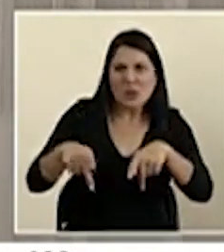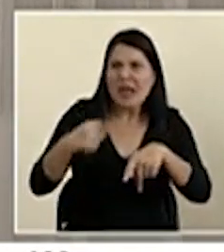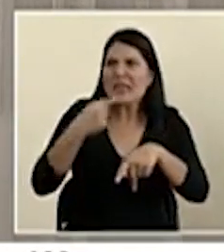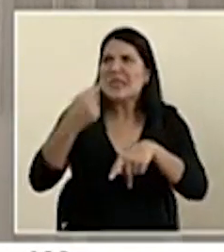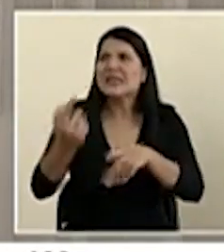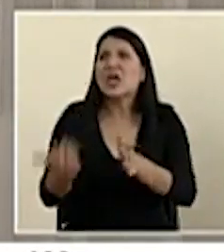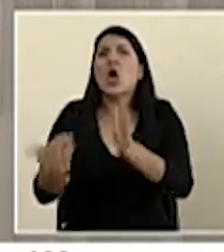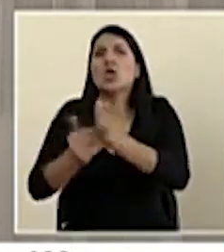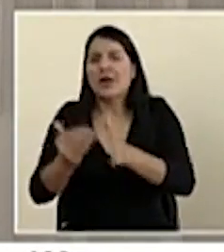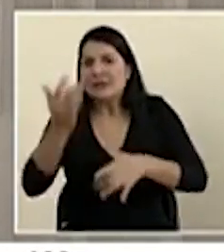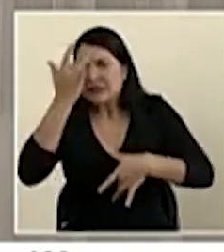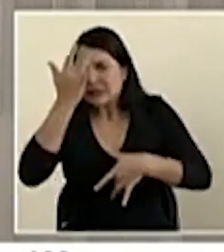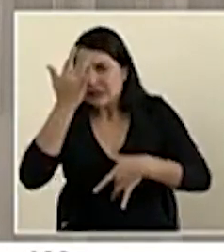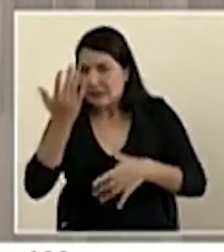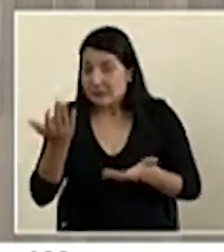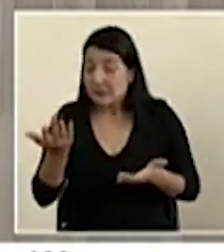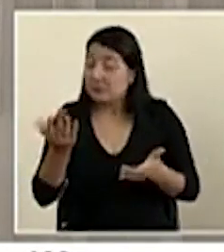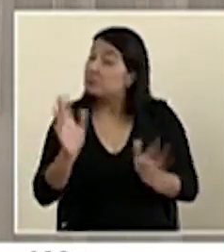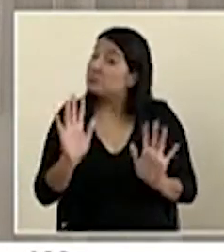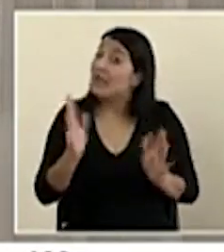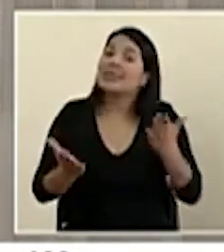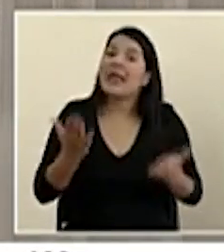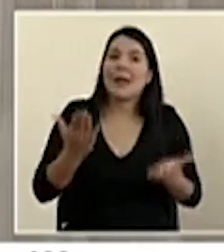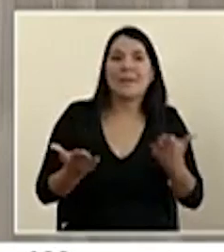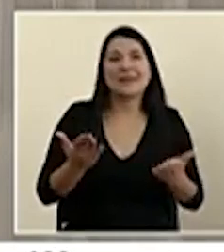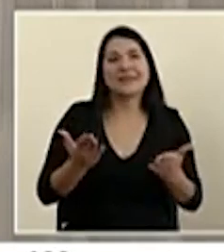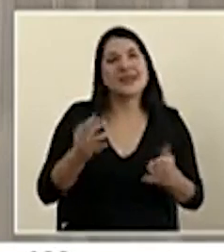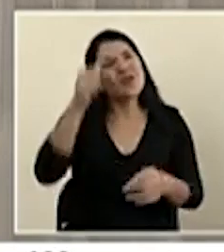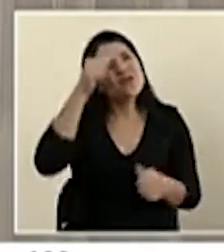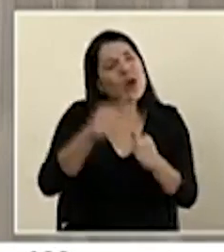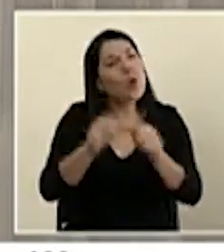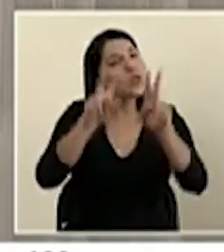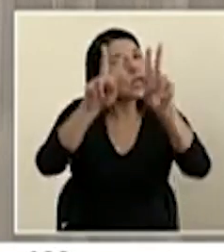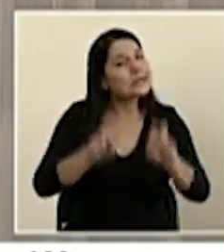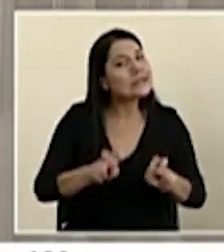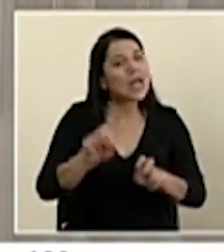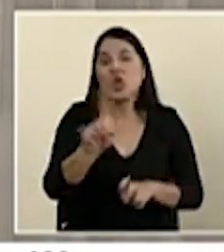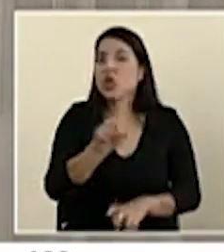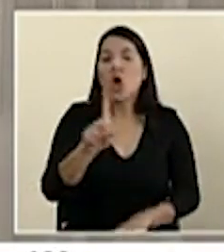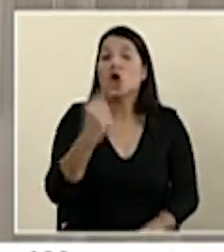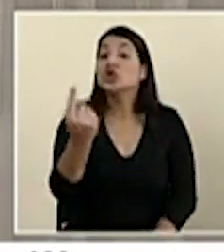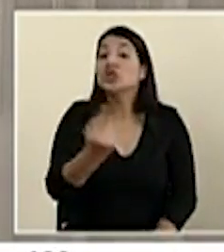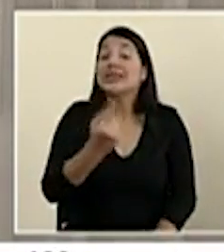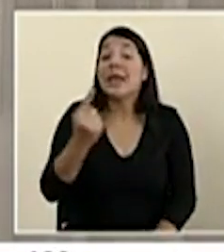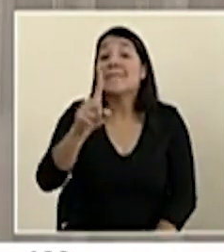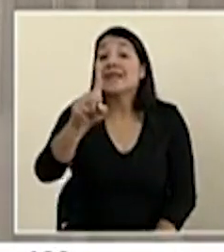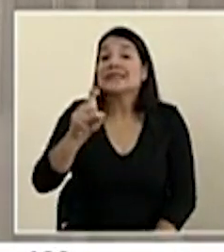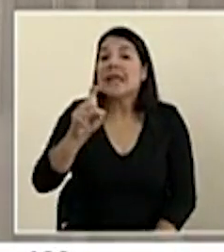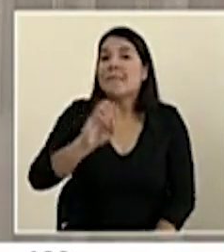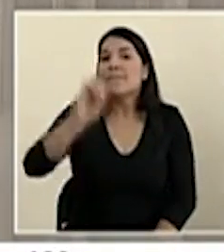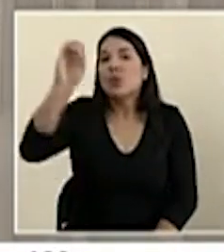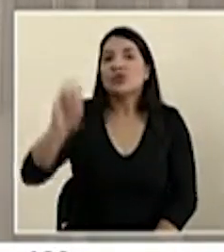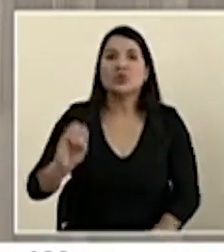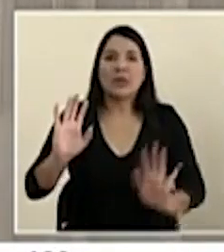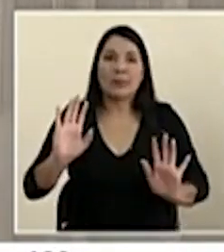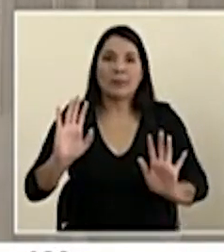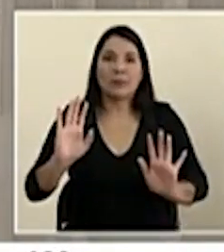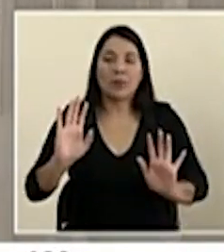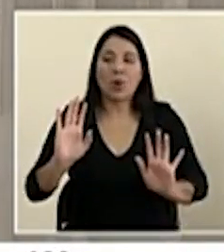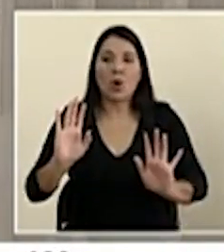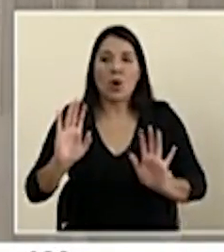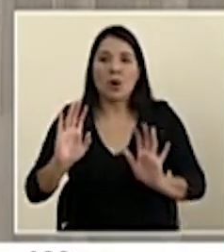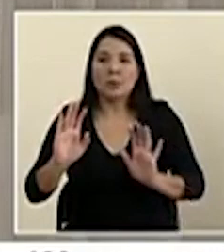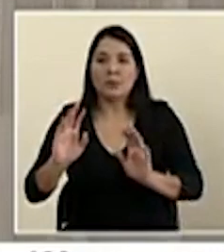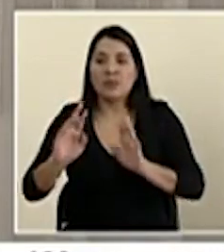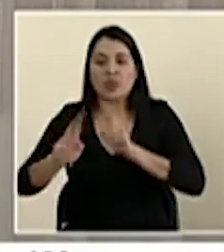y lo que posiblemente ha ocurrido es que las pruebas, recordemos que las pruebas no son 100%, siempre, o no son infalibles. Puede haber